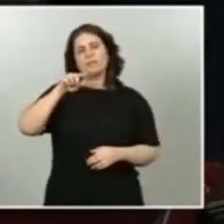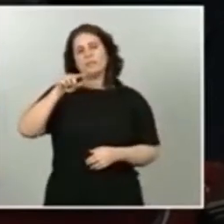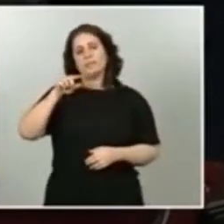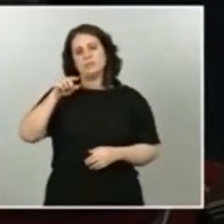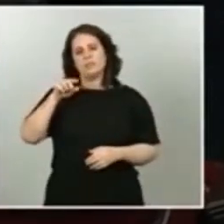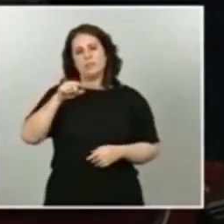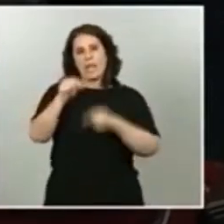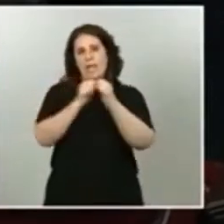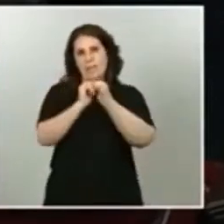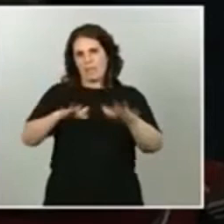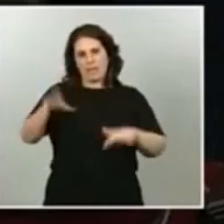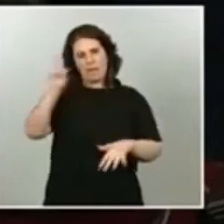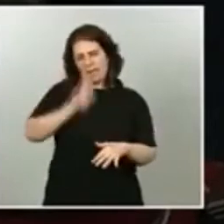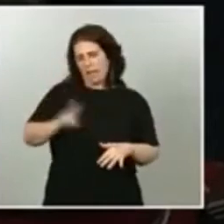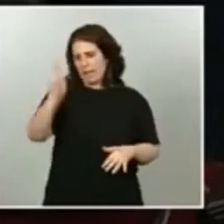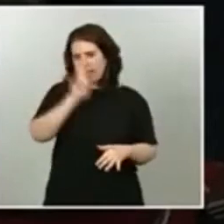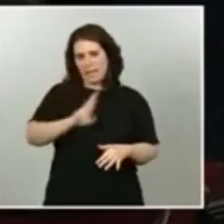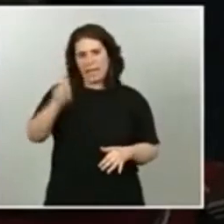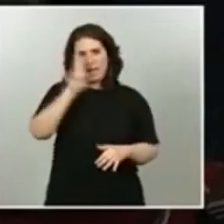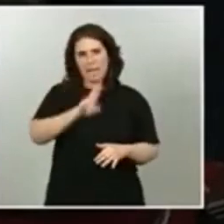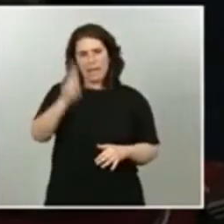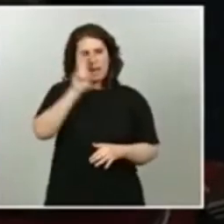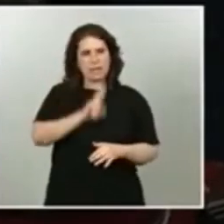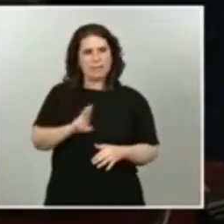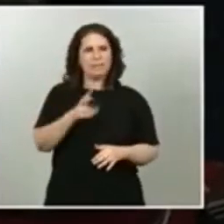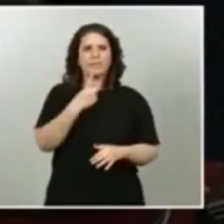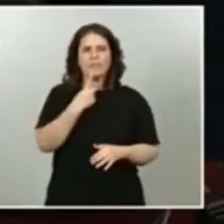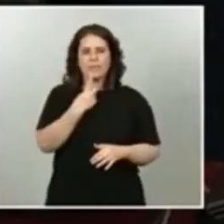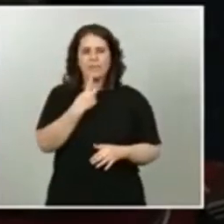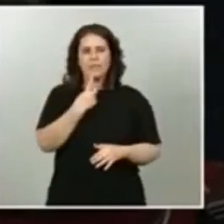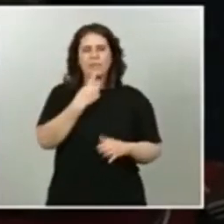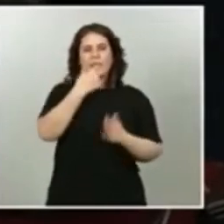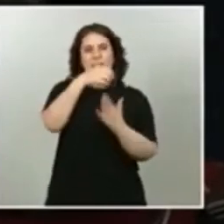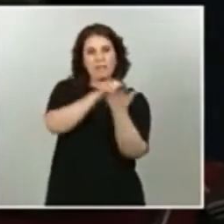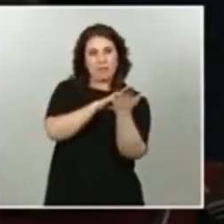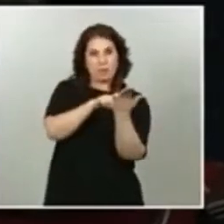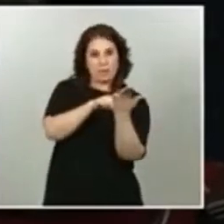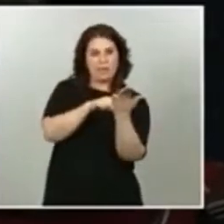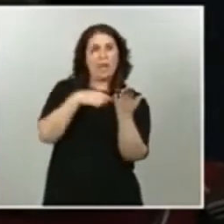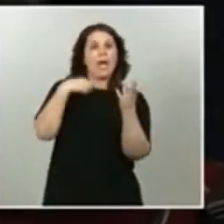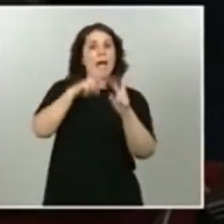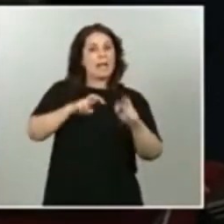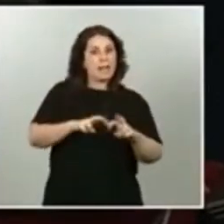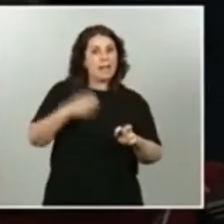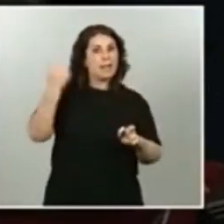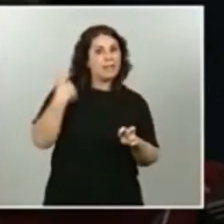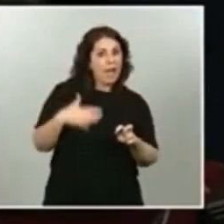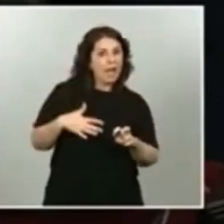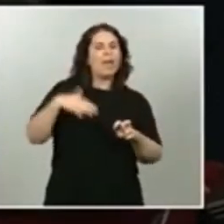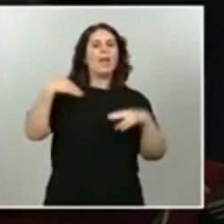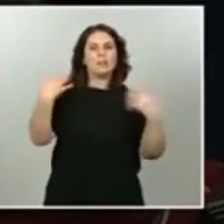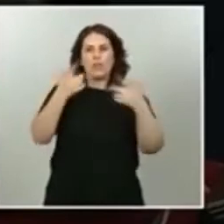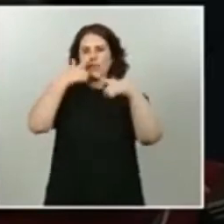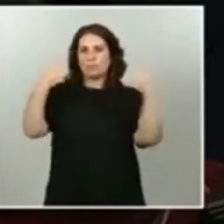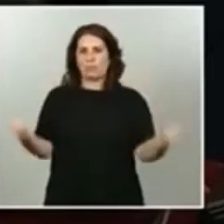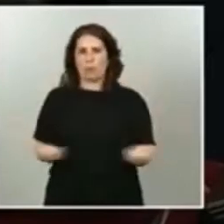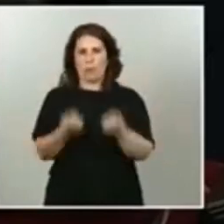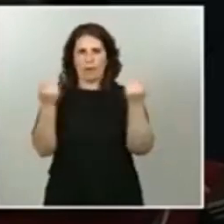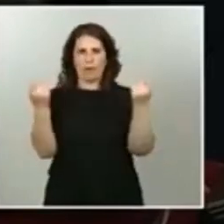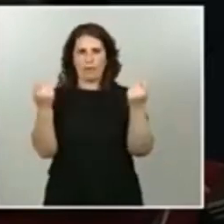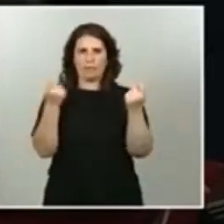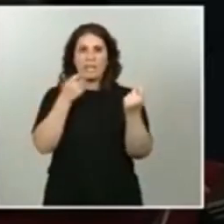que una vez que el Gobierno analizase esa información la harían pública. Este informe es de hace ya unos